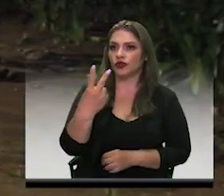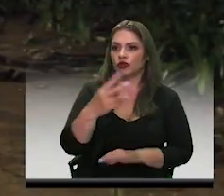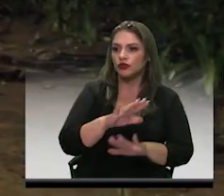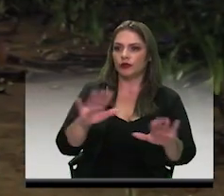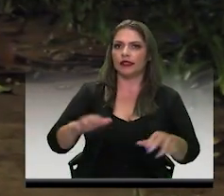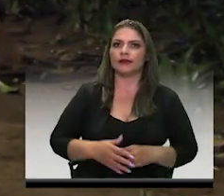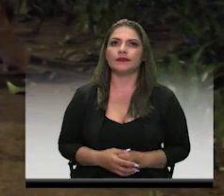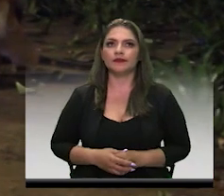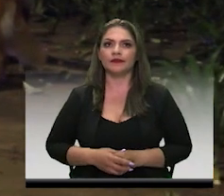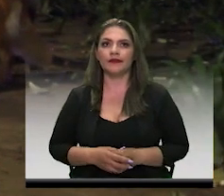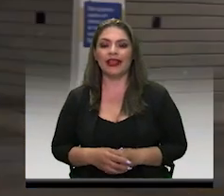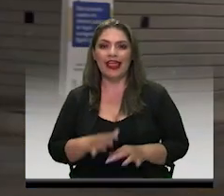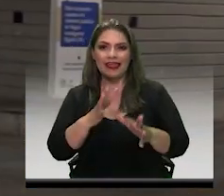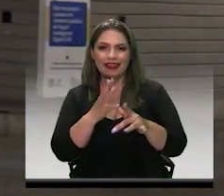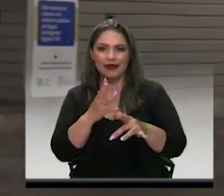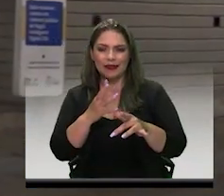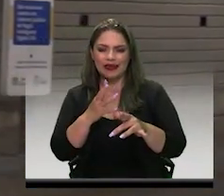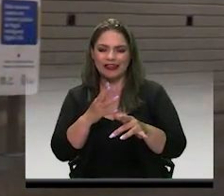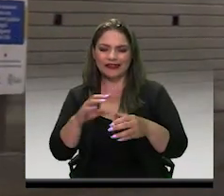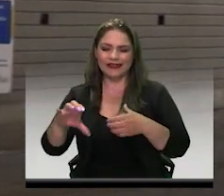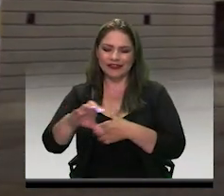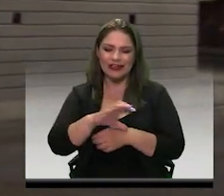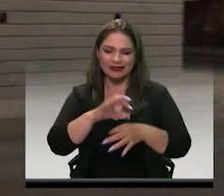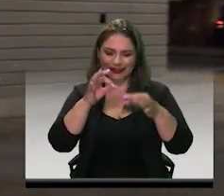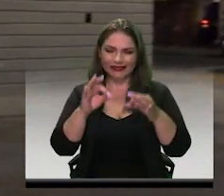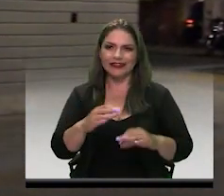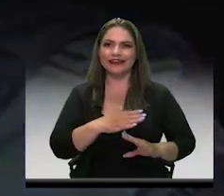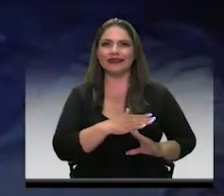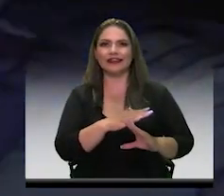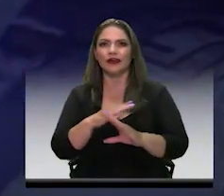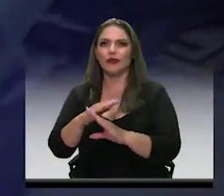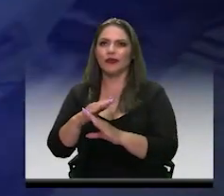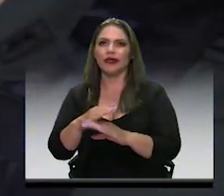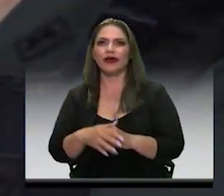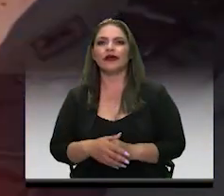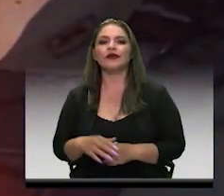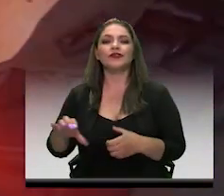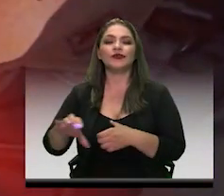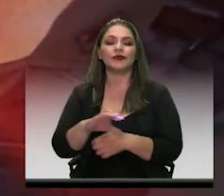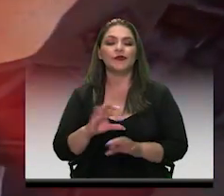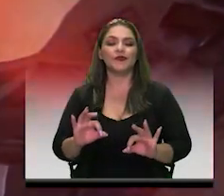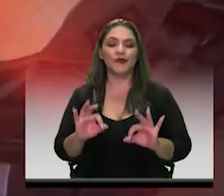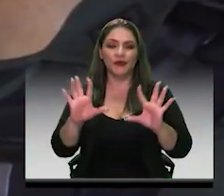Somos Itagüí, una ciudad segura, una ciudad de oportunidades.